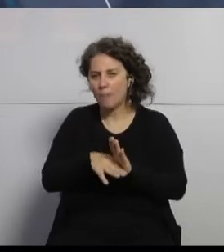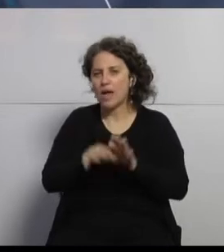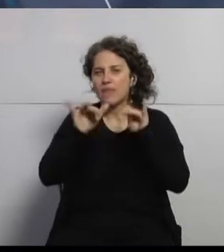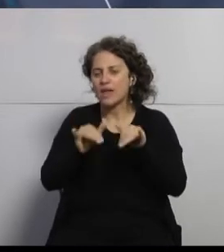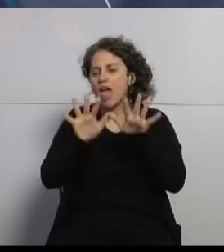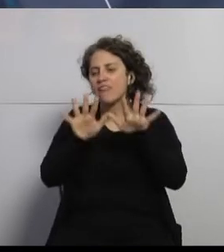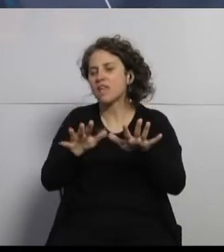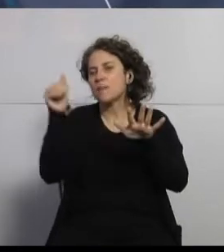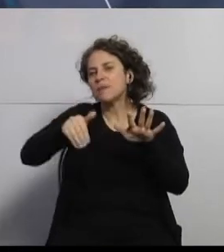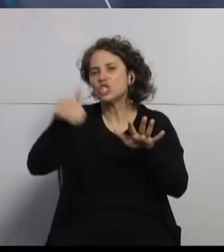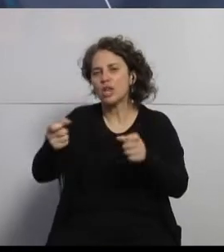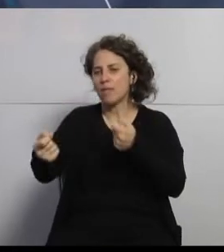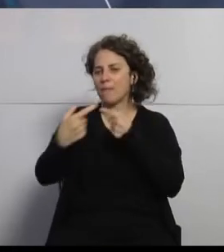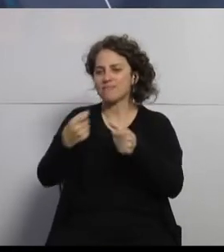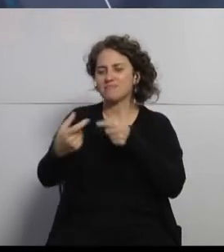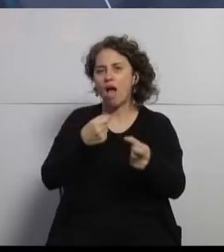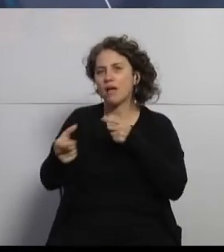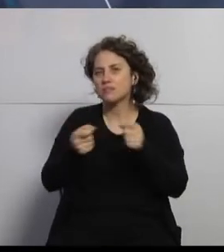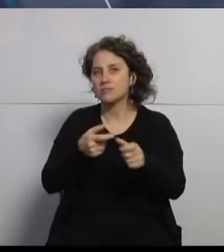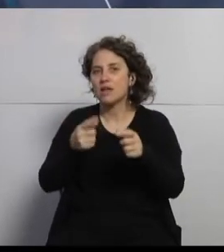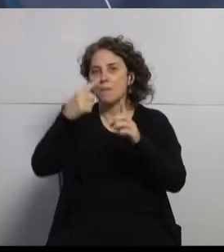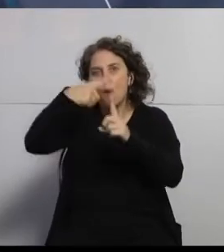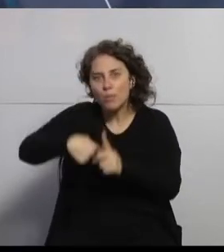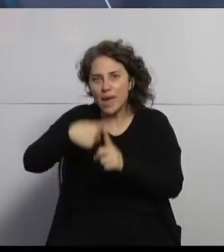de mensajes al mes para poder orientar a las personas.